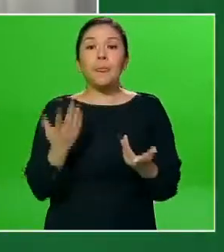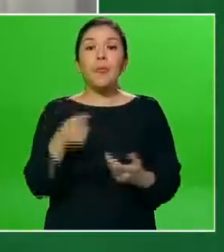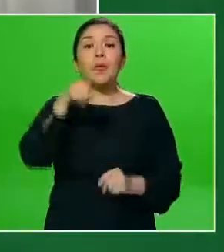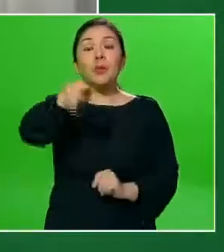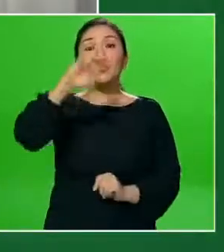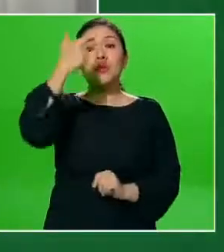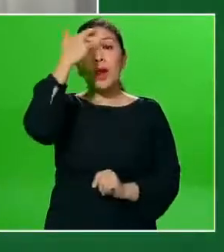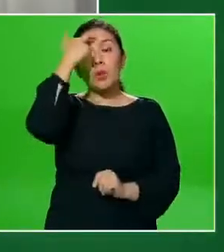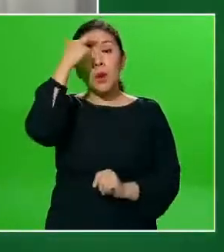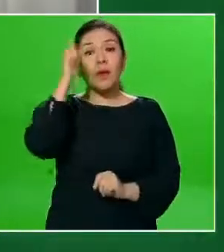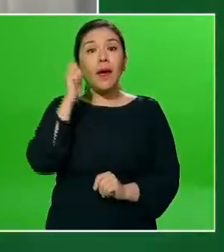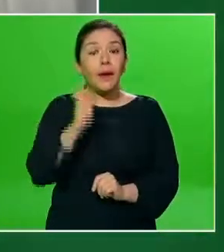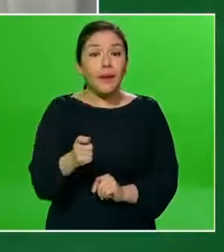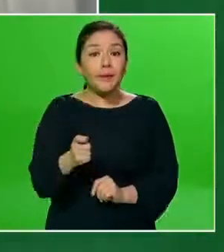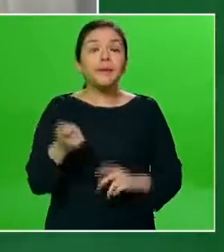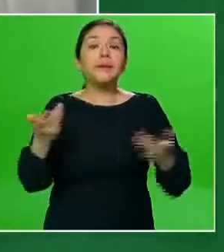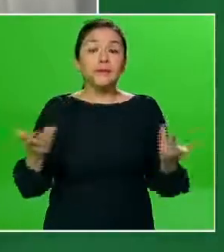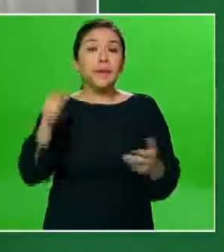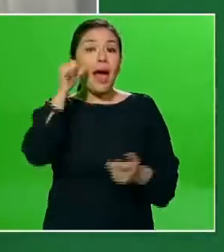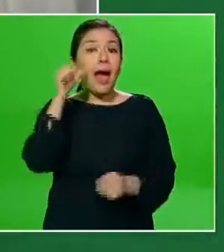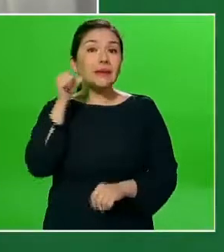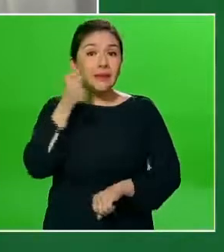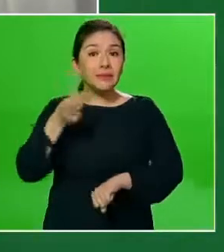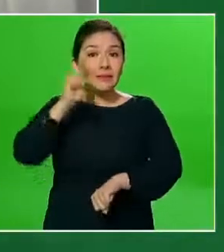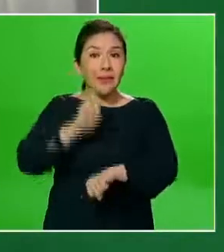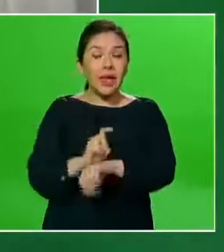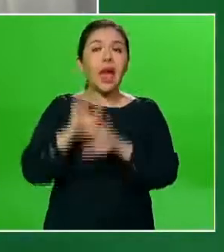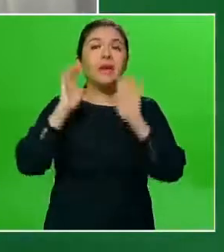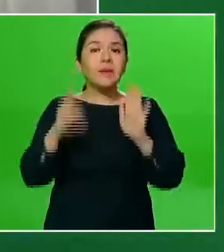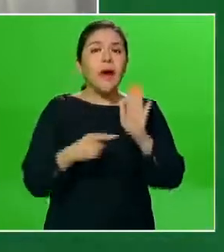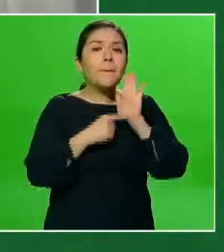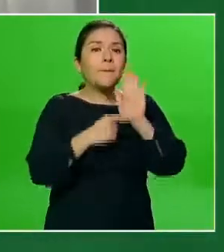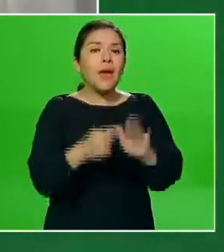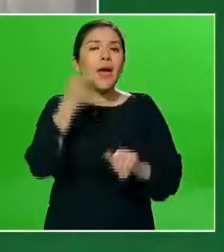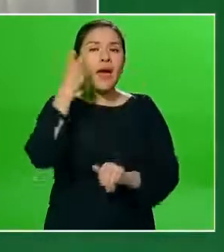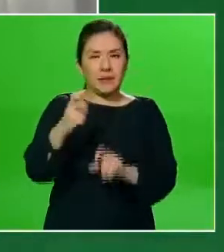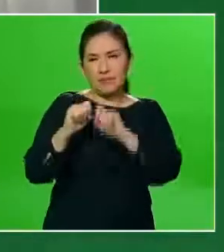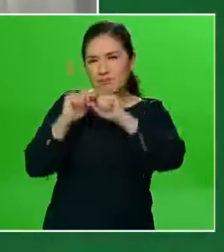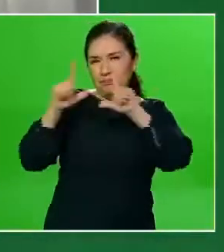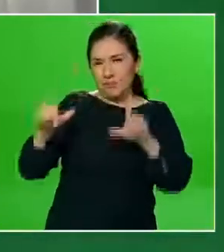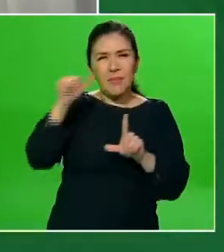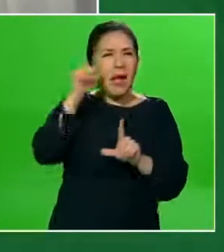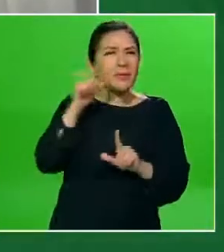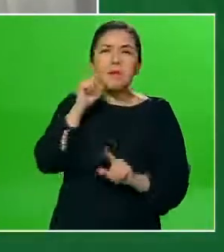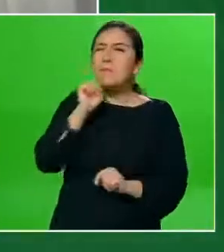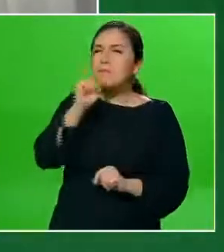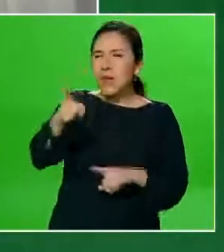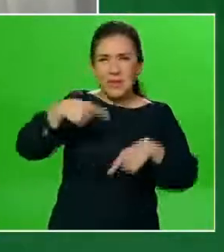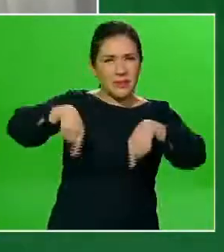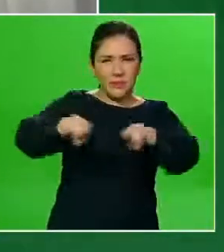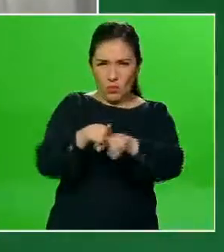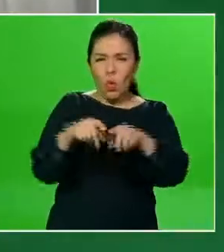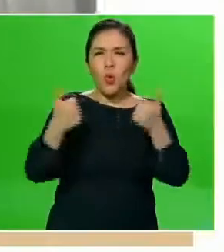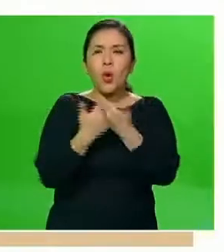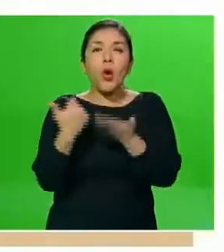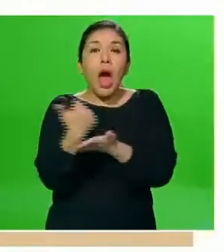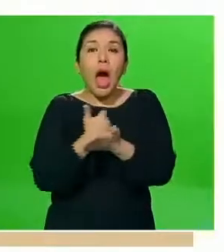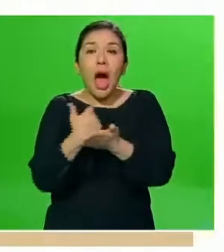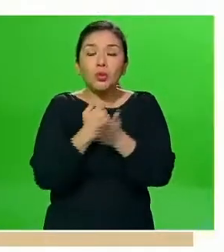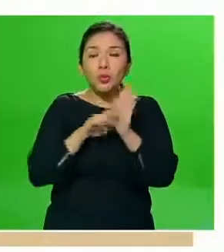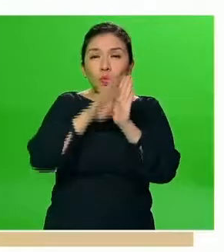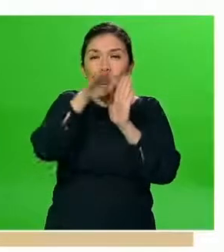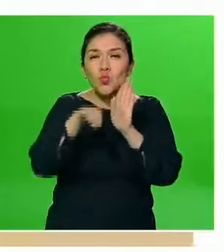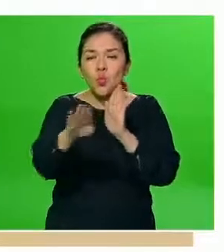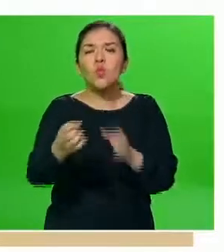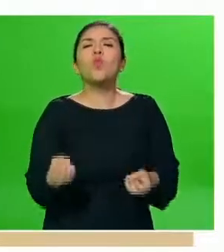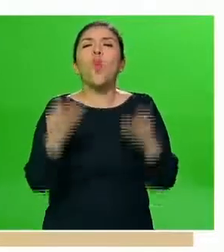Recordar entonces que el día de ayer presentábamos esta misma lámina, recuerden, la línea azul que nos habla de